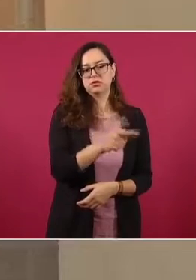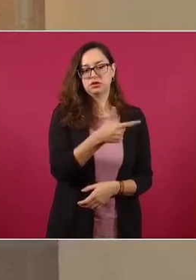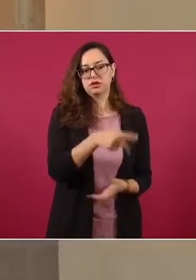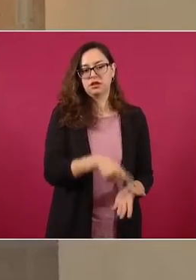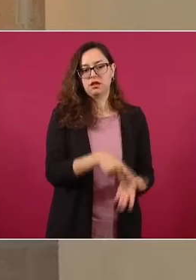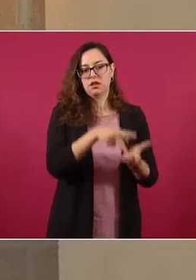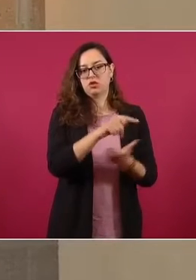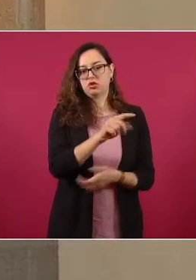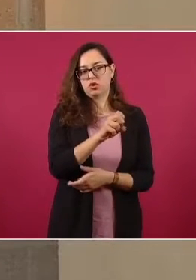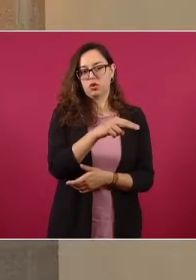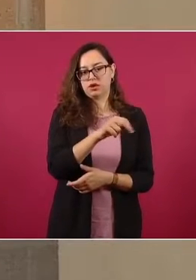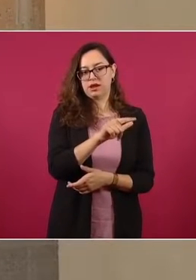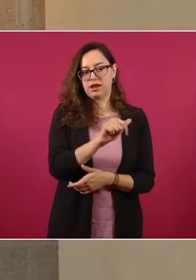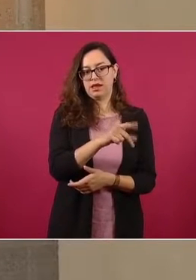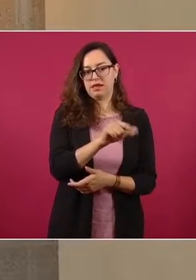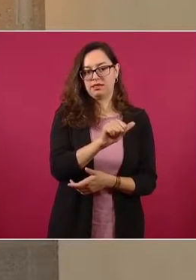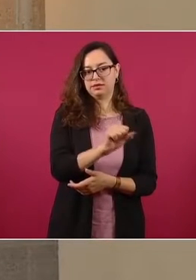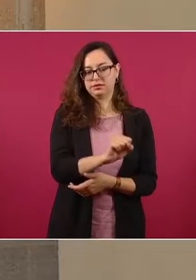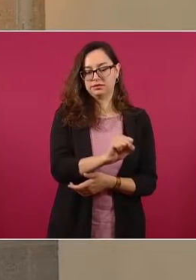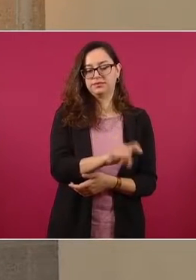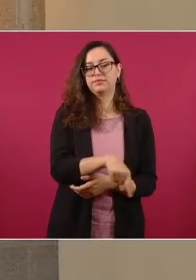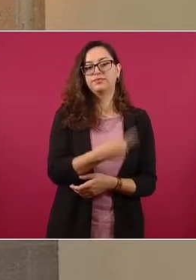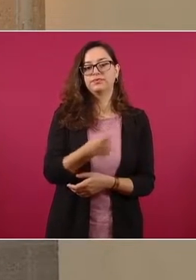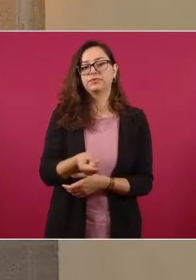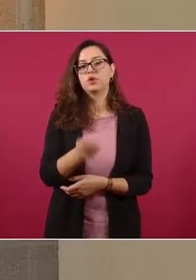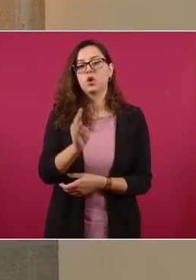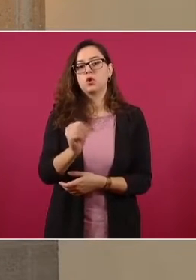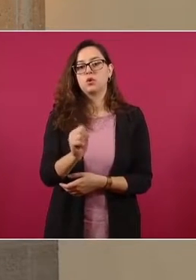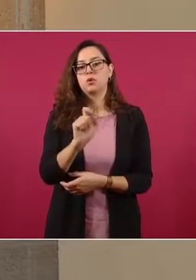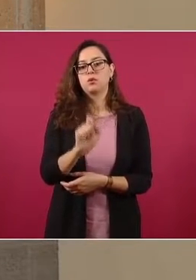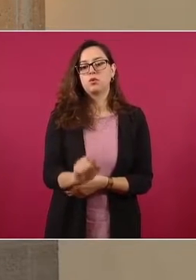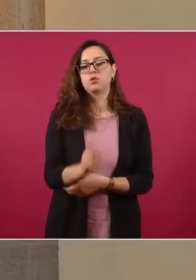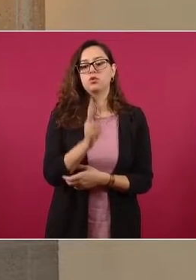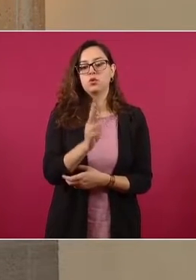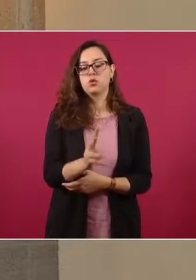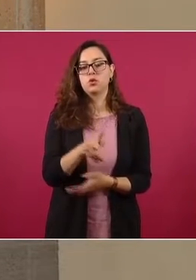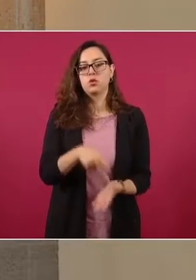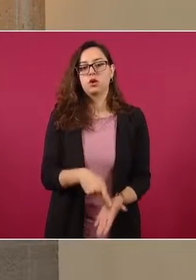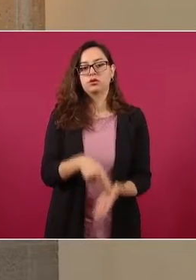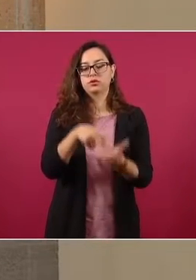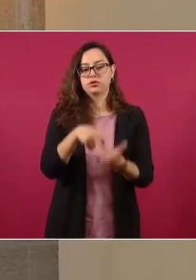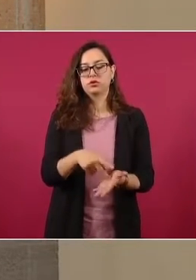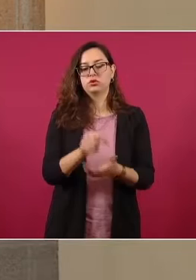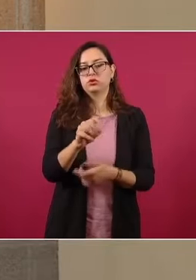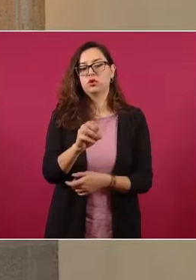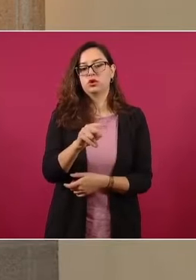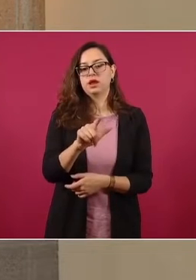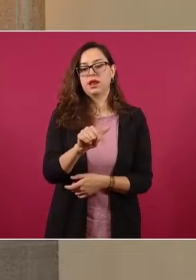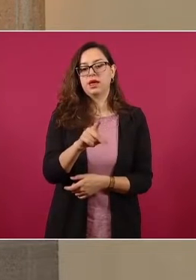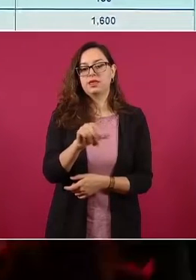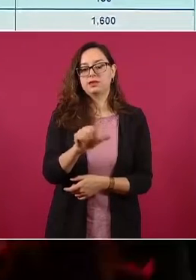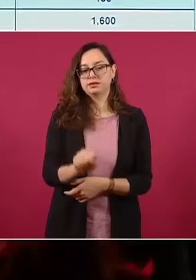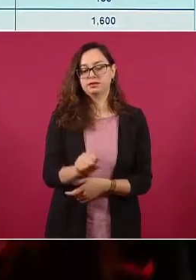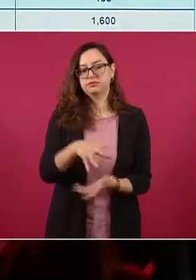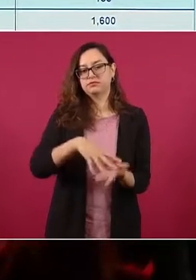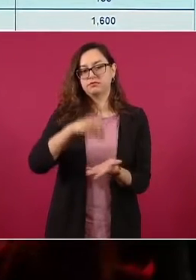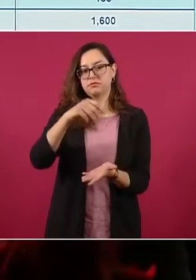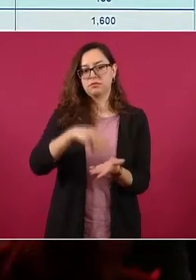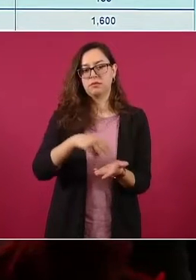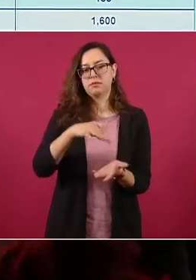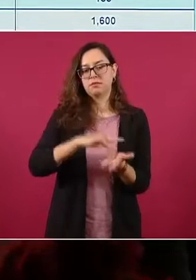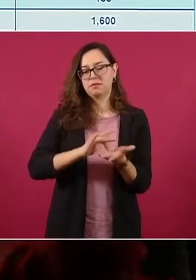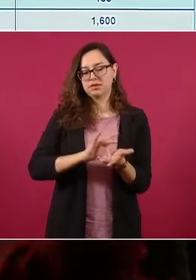y también 9.4 toneladas de metanfetamina. Se han asegurado